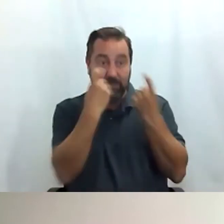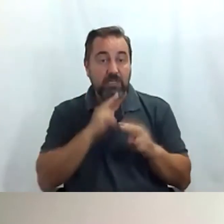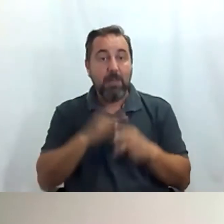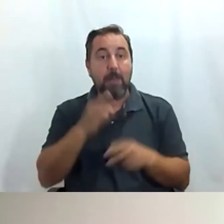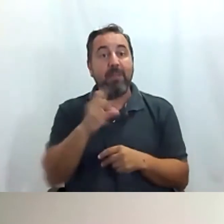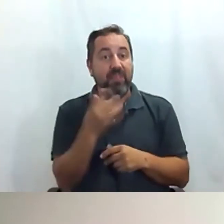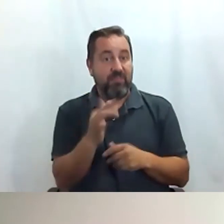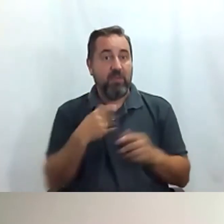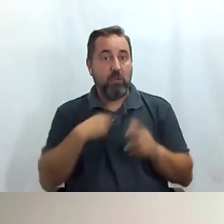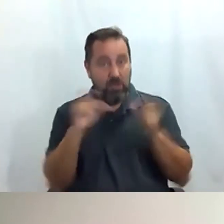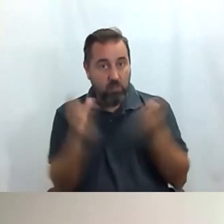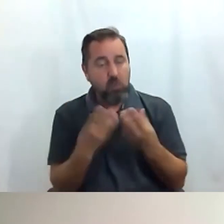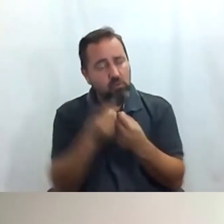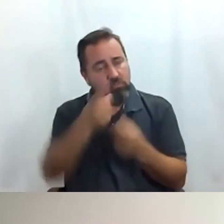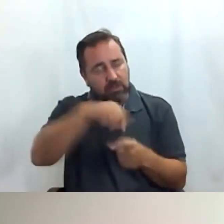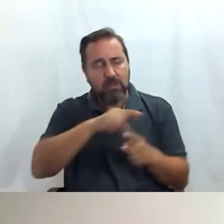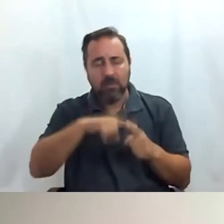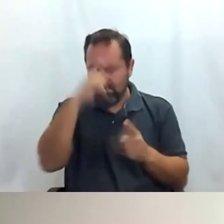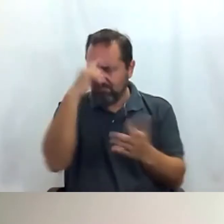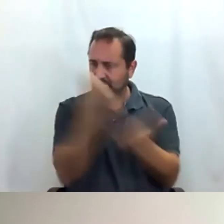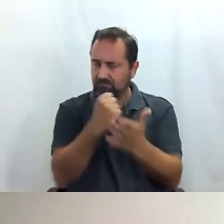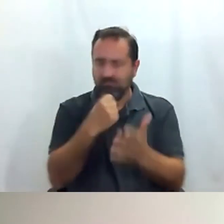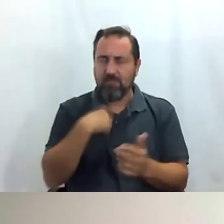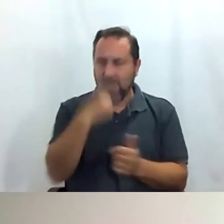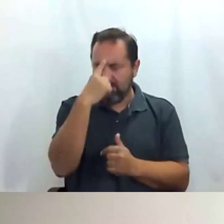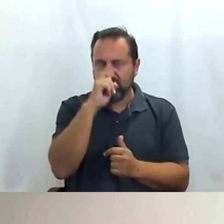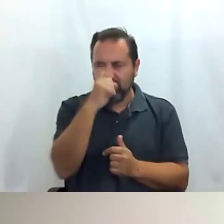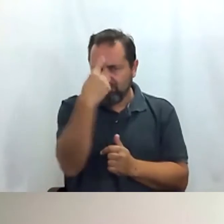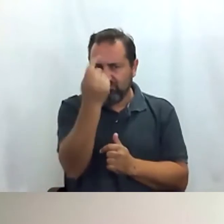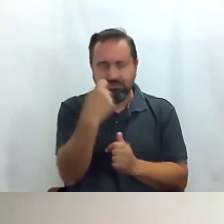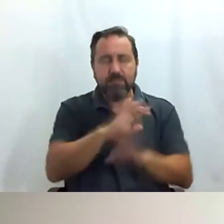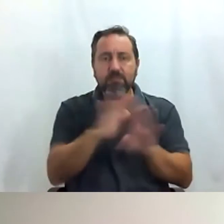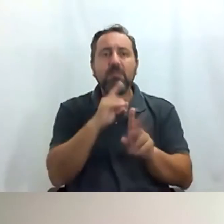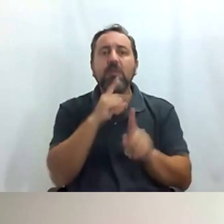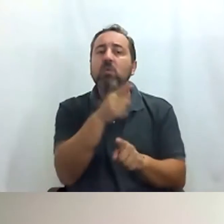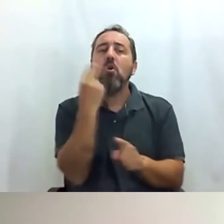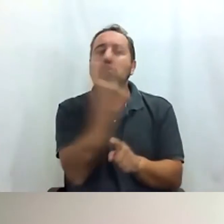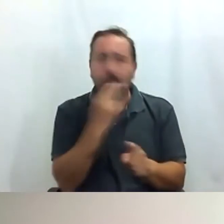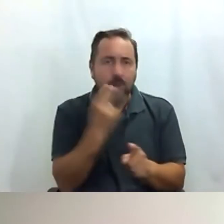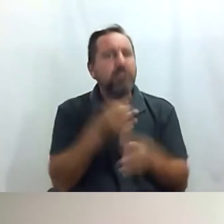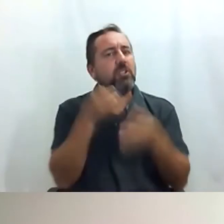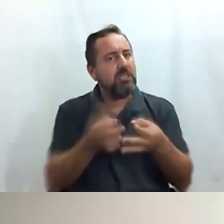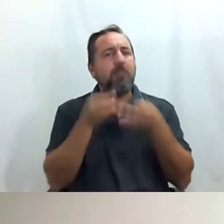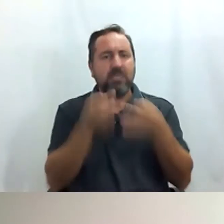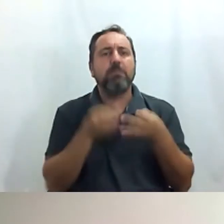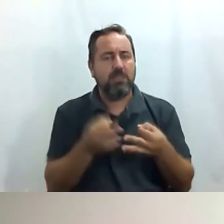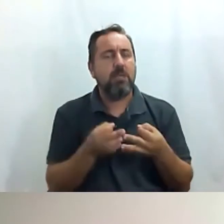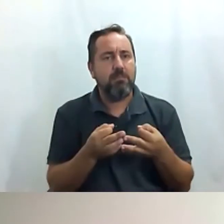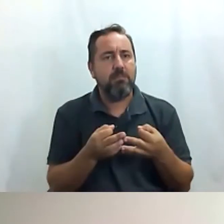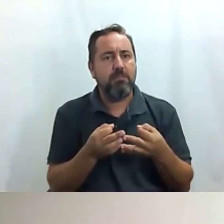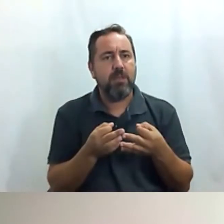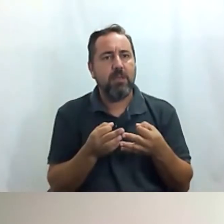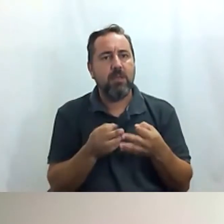reunión que tuve con ellos, pues me acuerdo que se me quedó grabado y quiero agradecerle aquí a Predif su compromiso que tiene siempre con